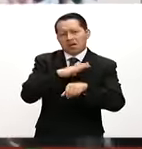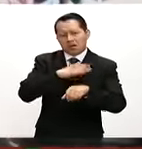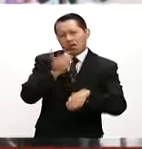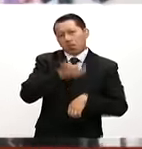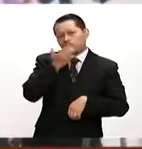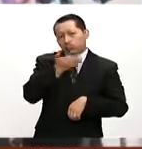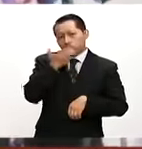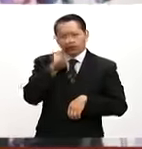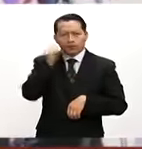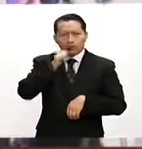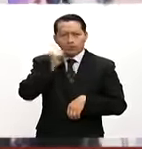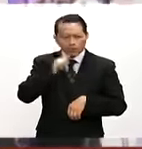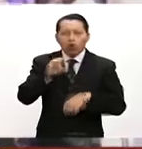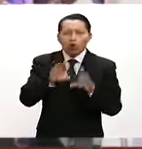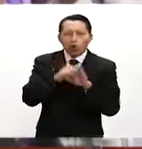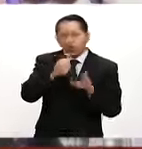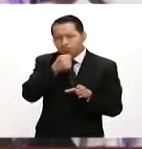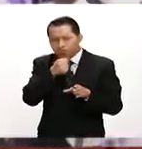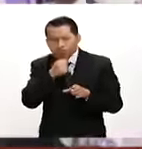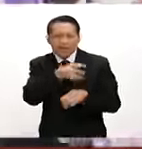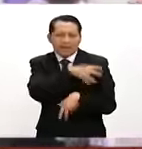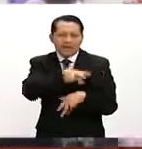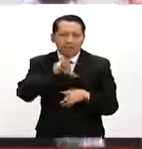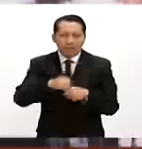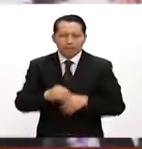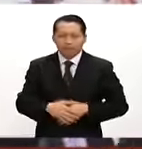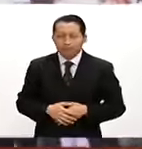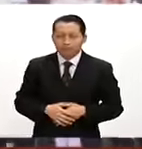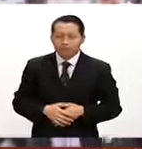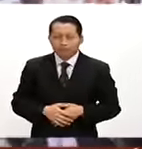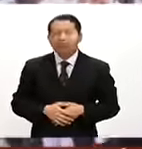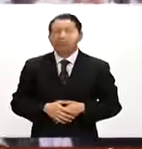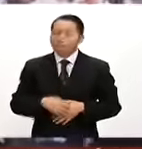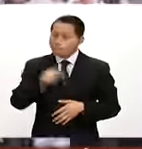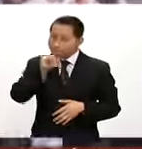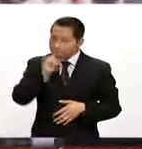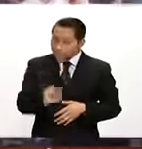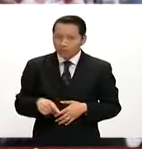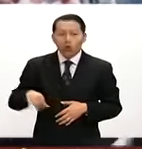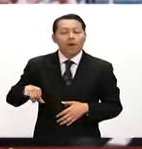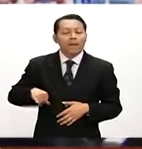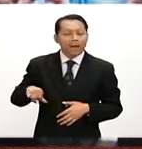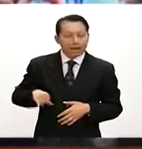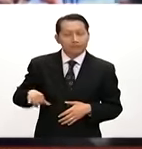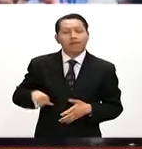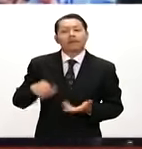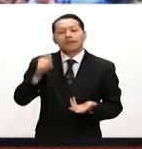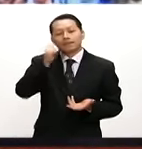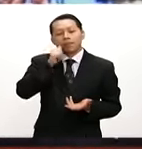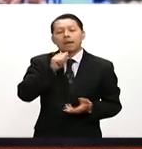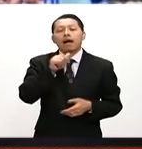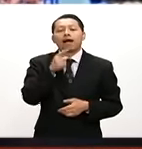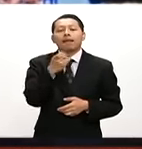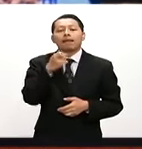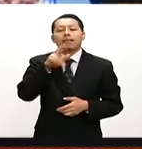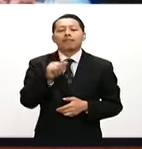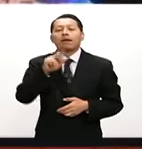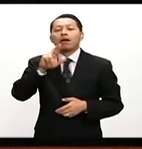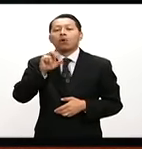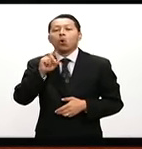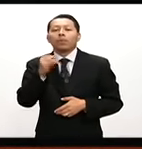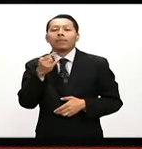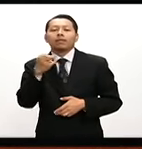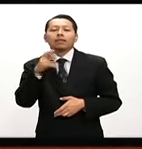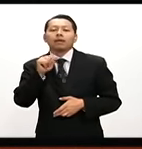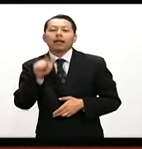vean los medios de comunicación de manera general. Así es, pues, te agradecemos mucho, muy interesante, como siempre, Alejandra Rodríguez, haber estado